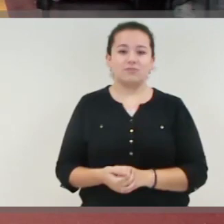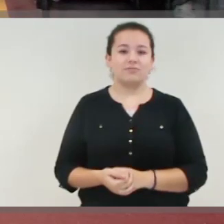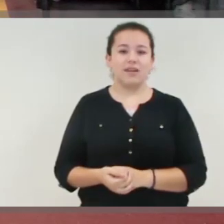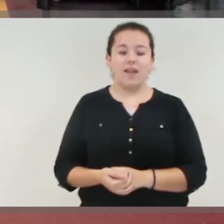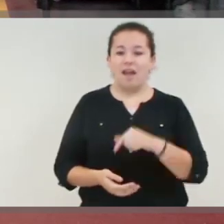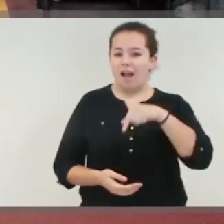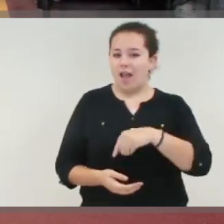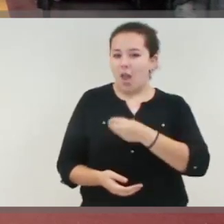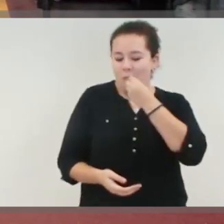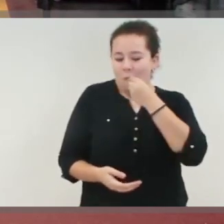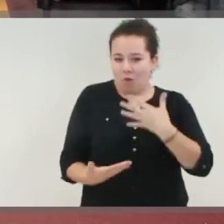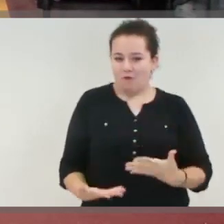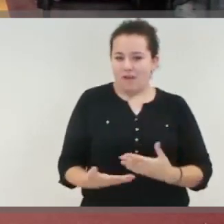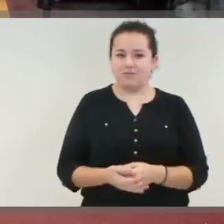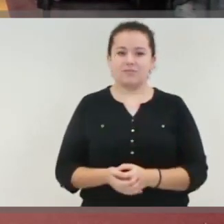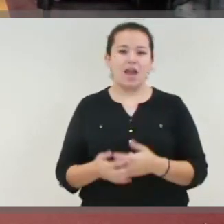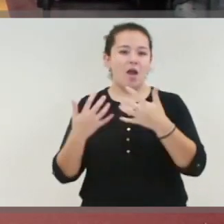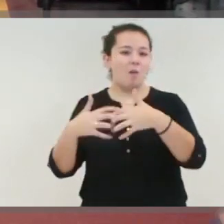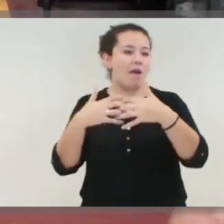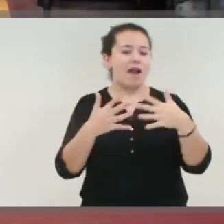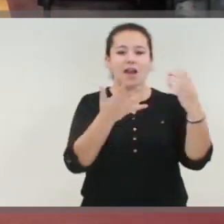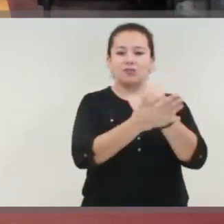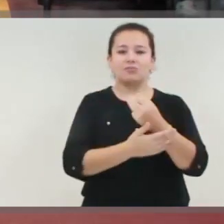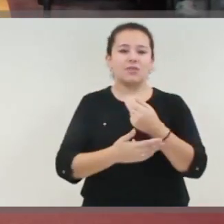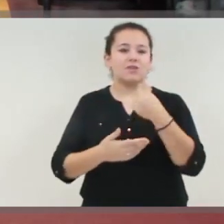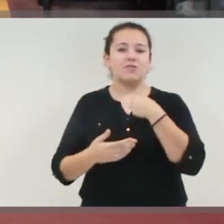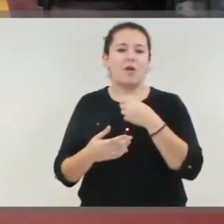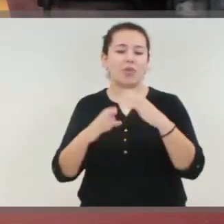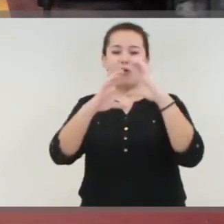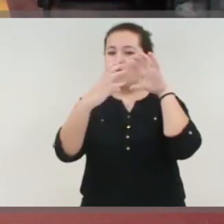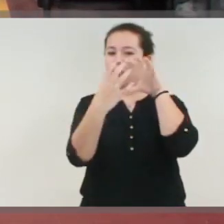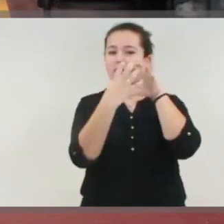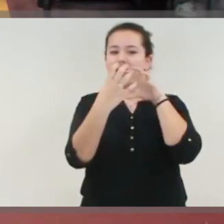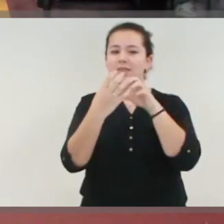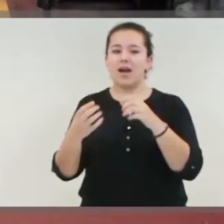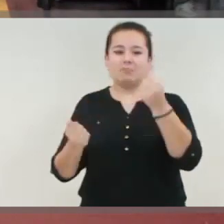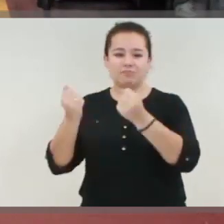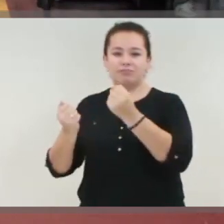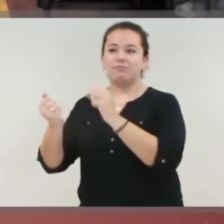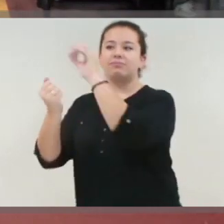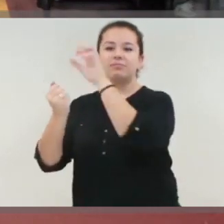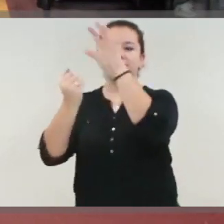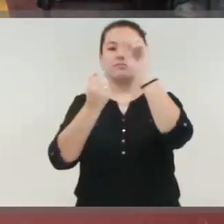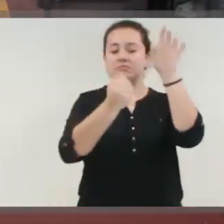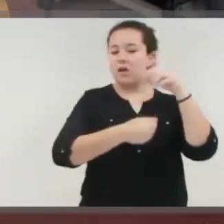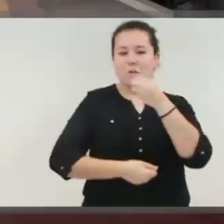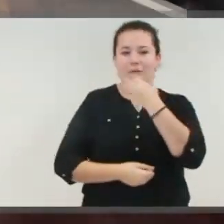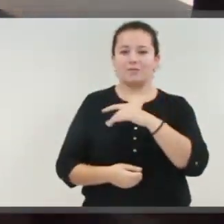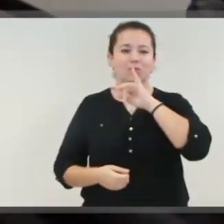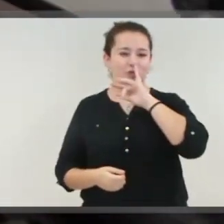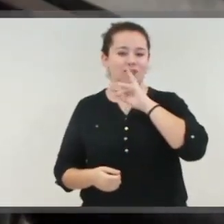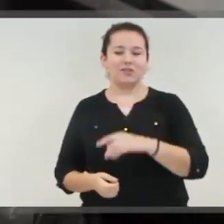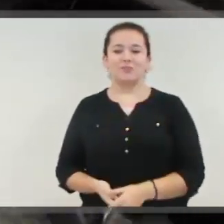y aquí está muy bien, hago las máquinas todas, tomando las boletas, tomando las marcas y estoy